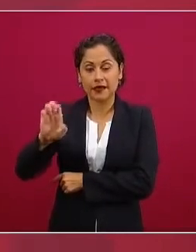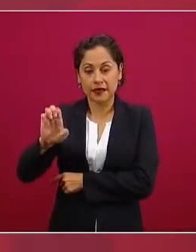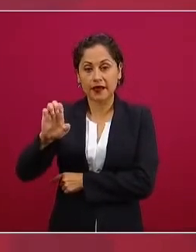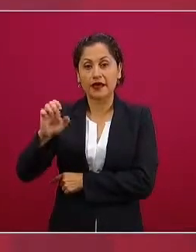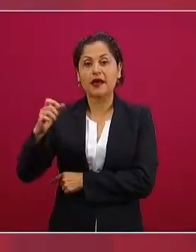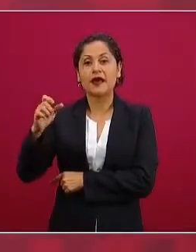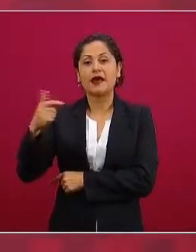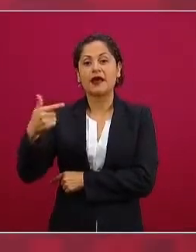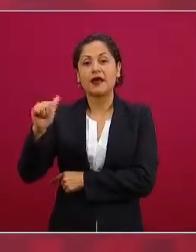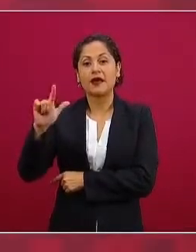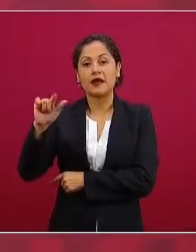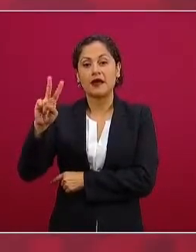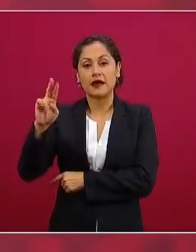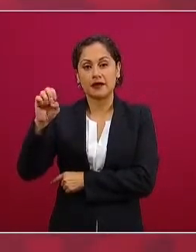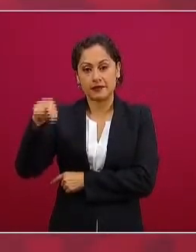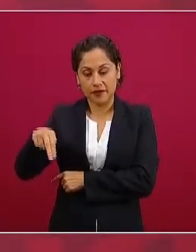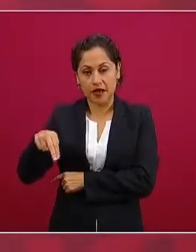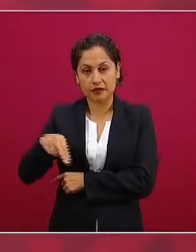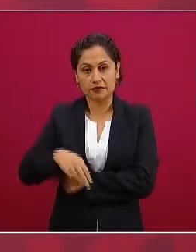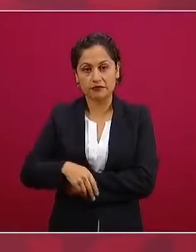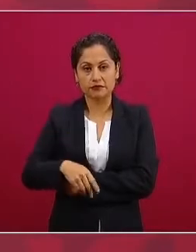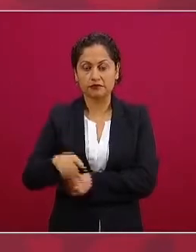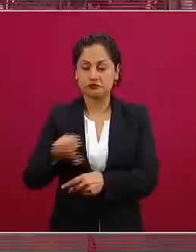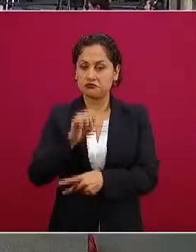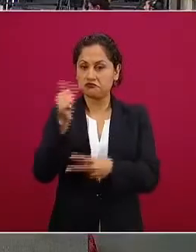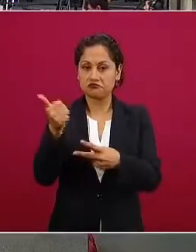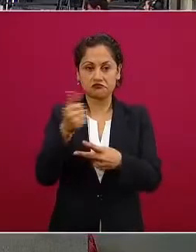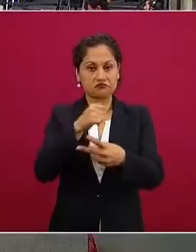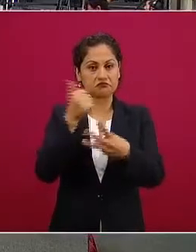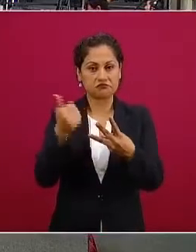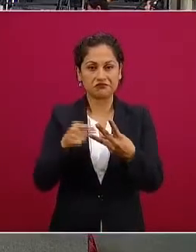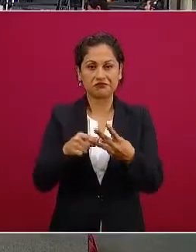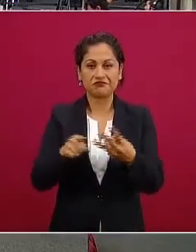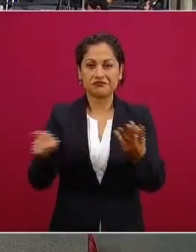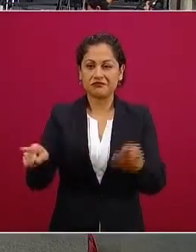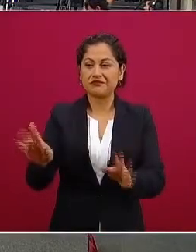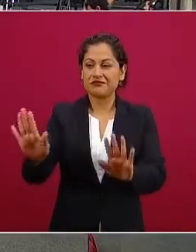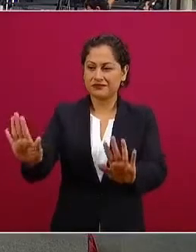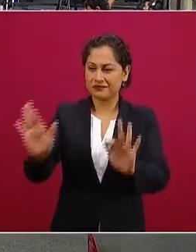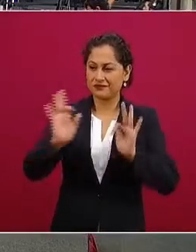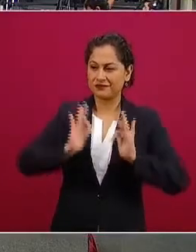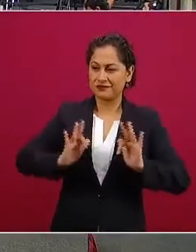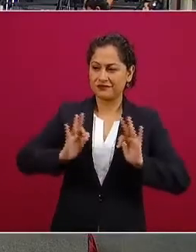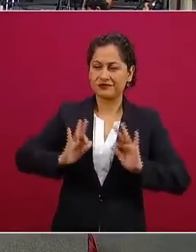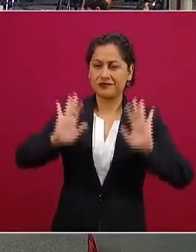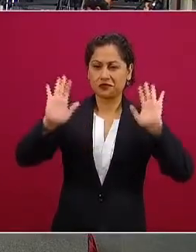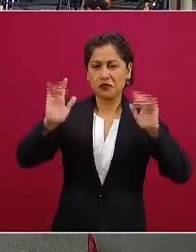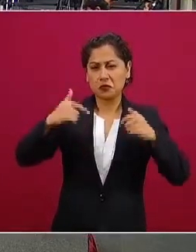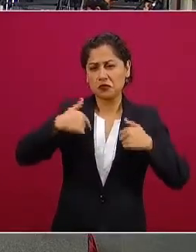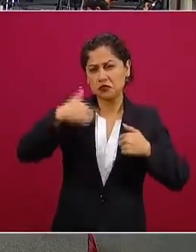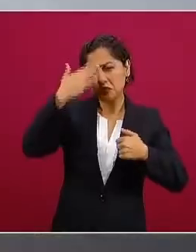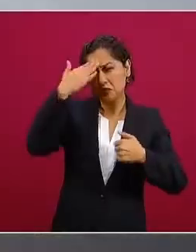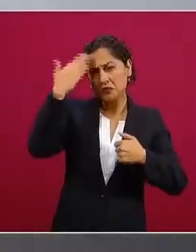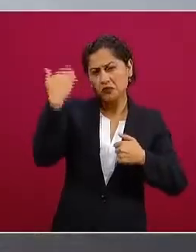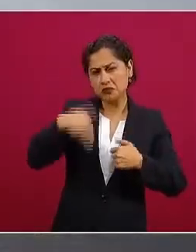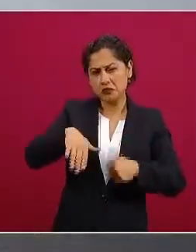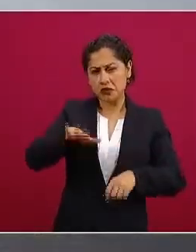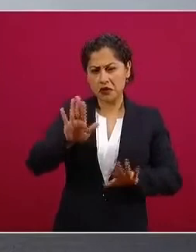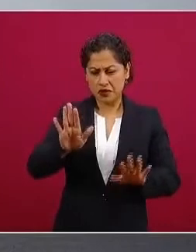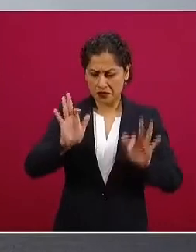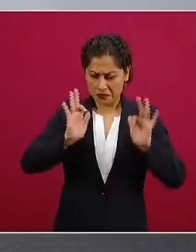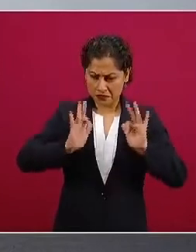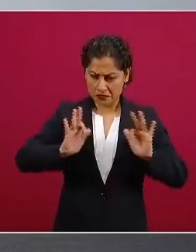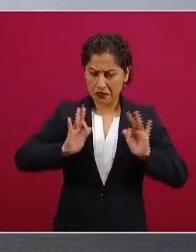ya estoy terminando yo sé que desespera pero despacio yo